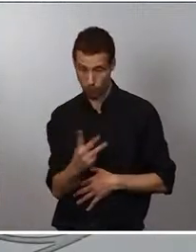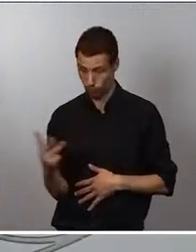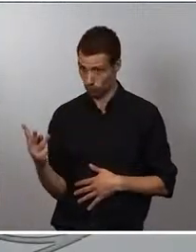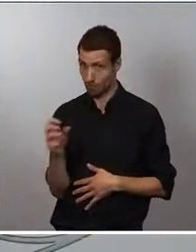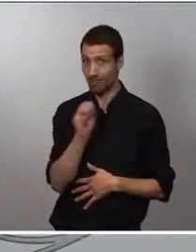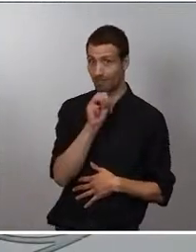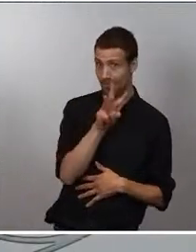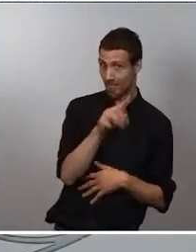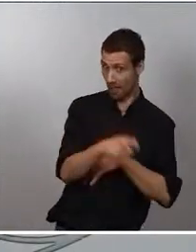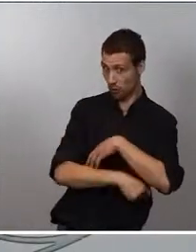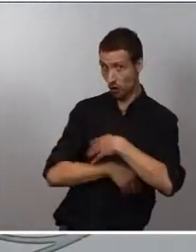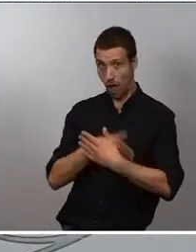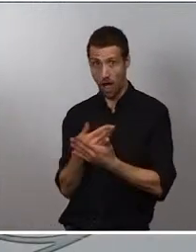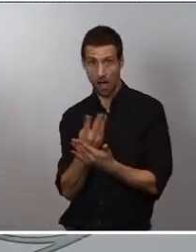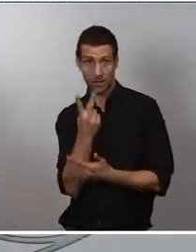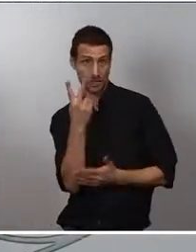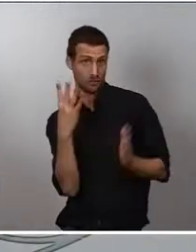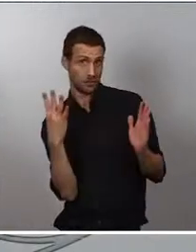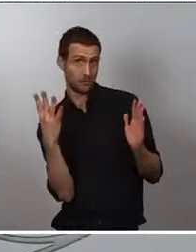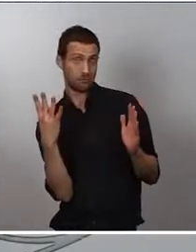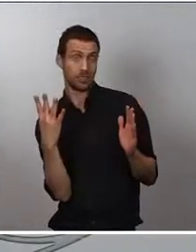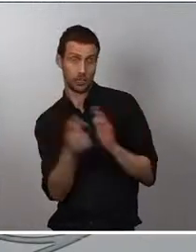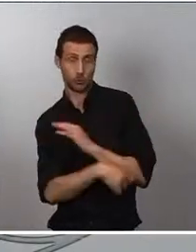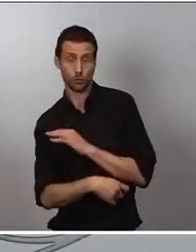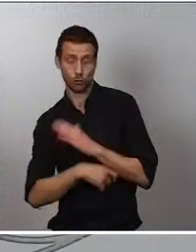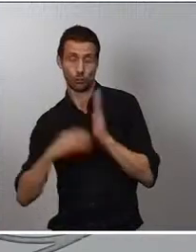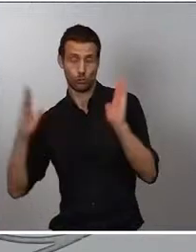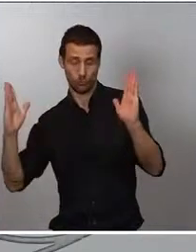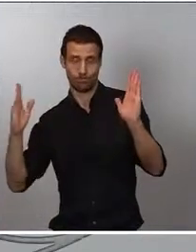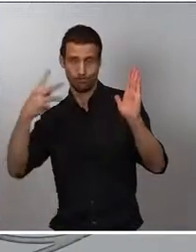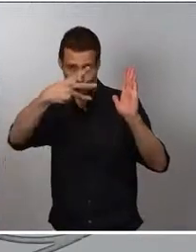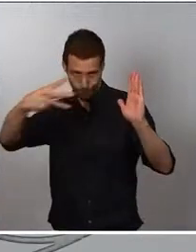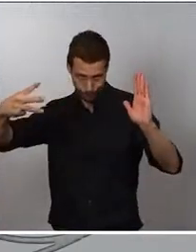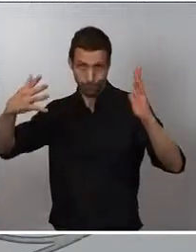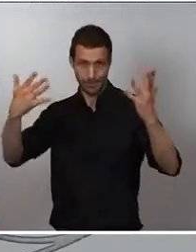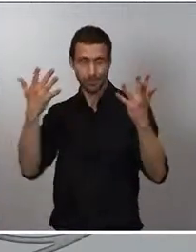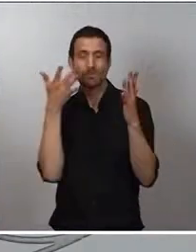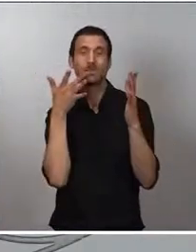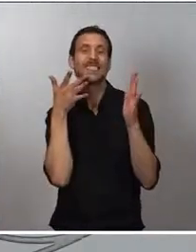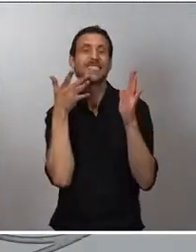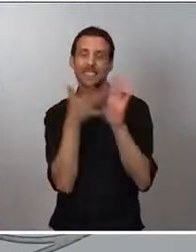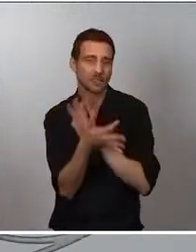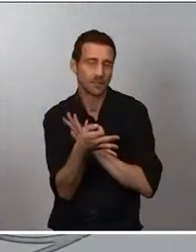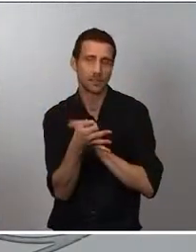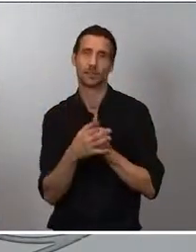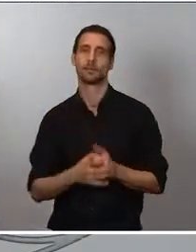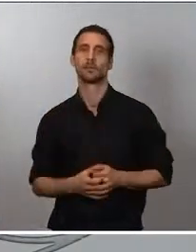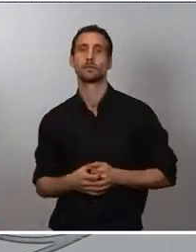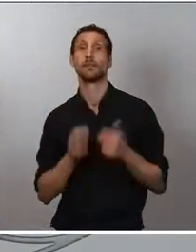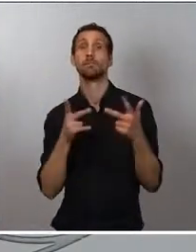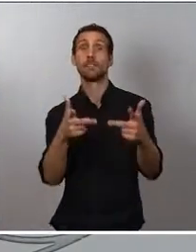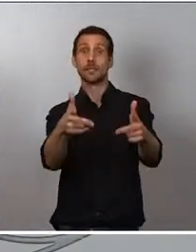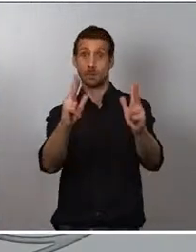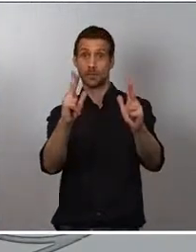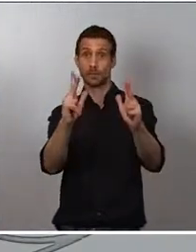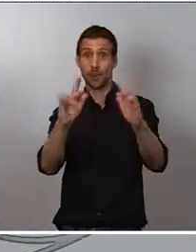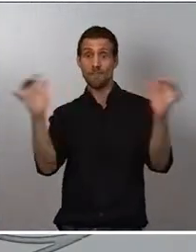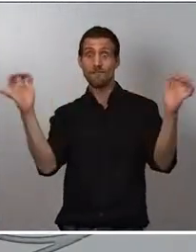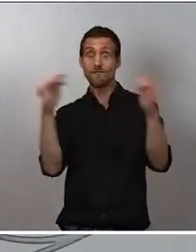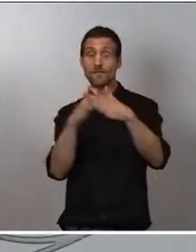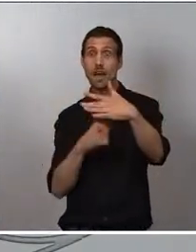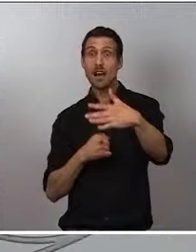de agosto. Y supone lo siguiente. Supone que se va a permitir un aforo máximo en